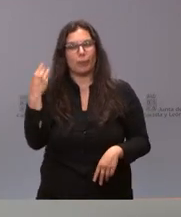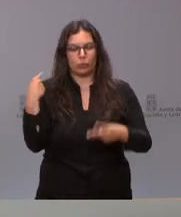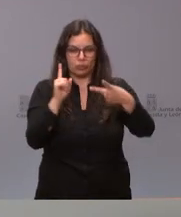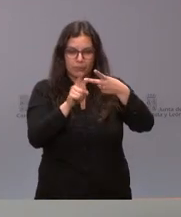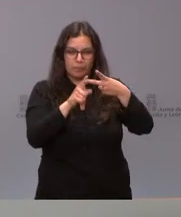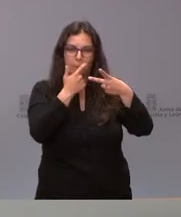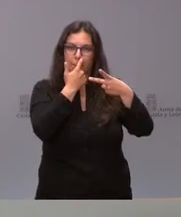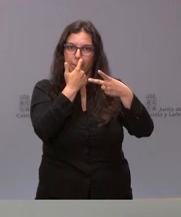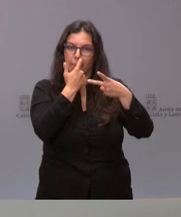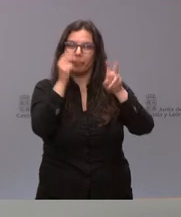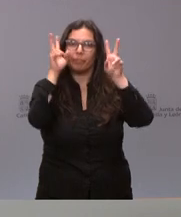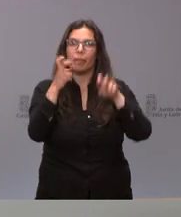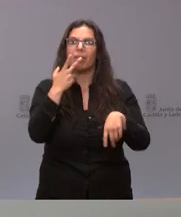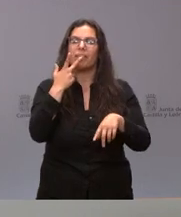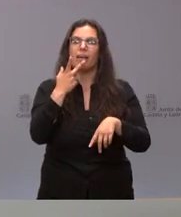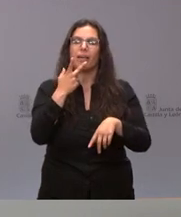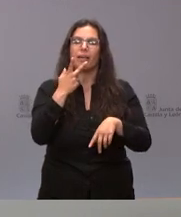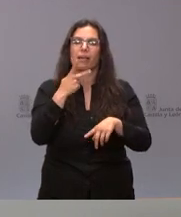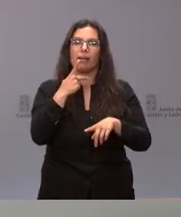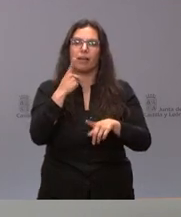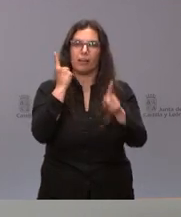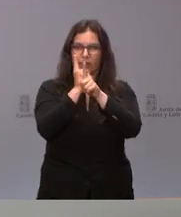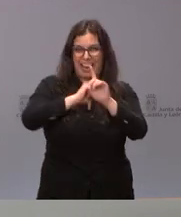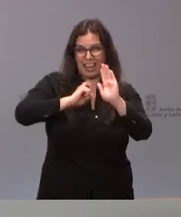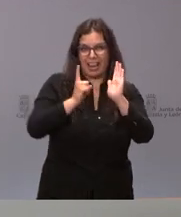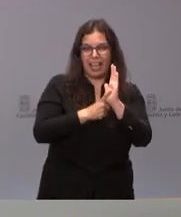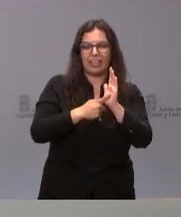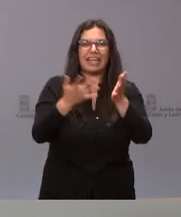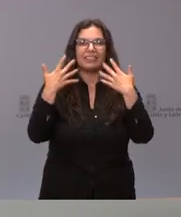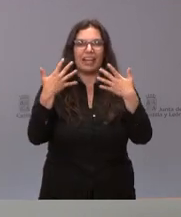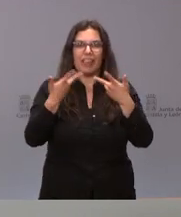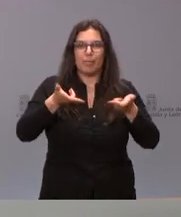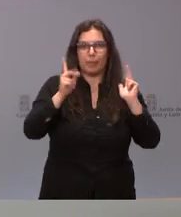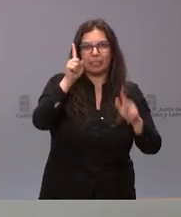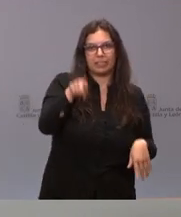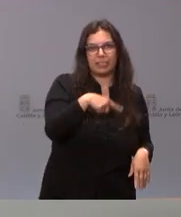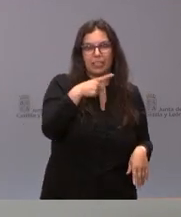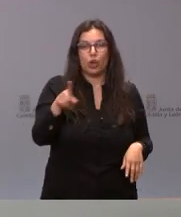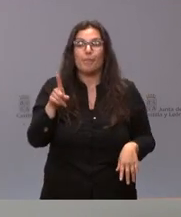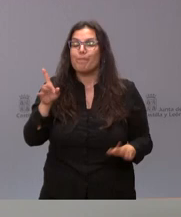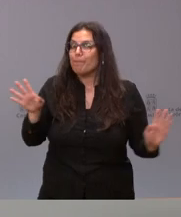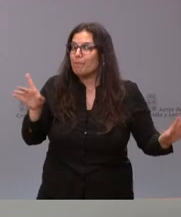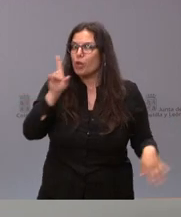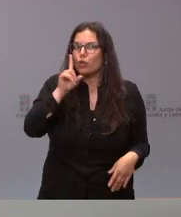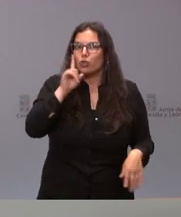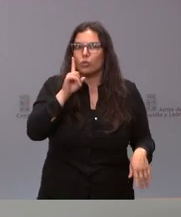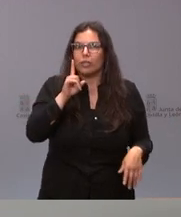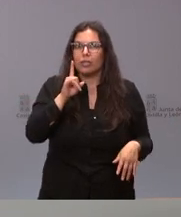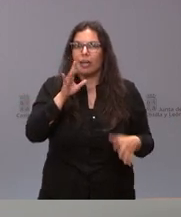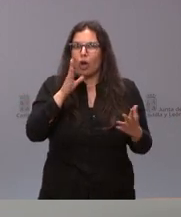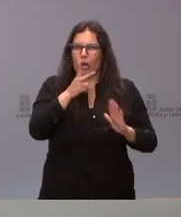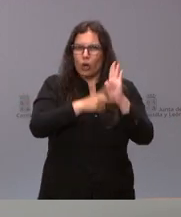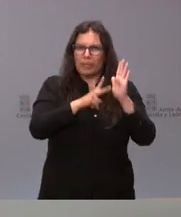el tema de la ley antitabaco y las terrazas y si está permitido. No lo sé a día de hoy si esa normativa la hemos